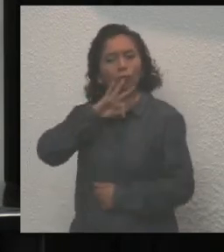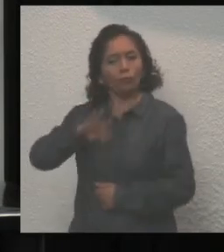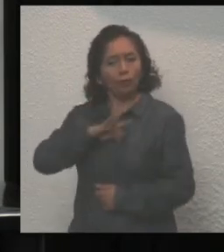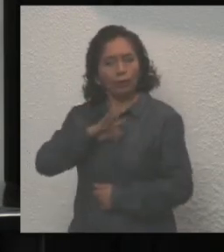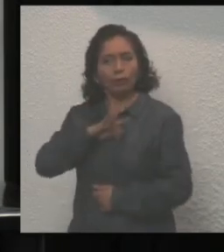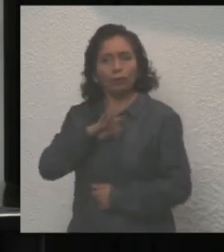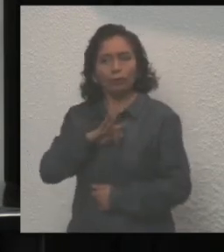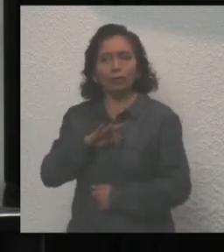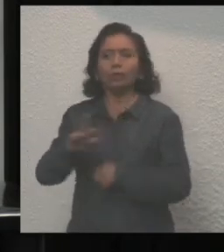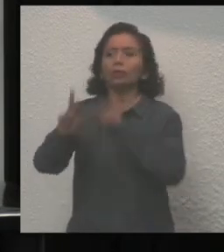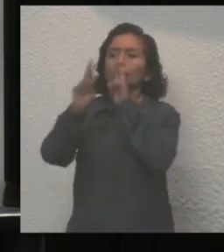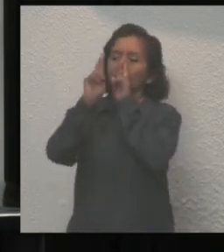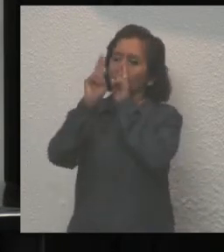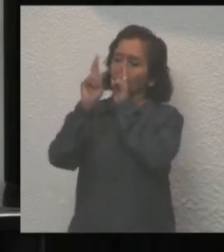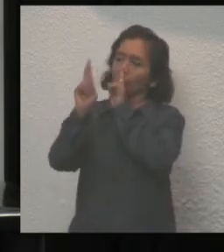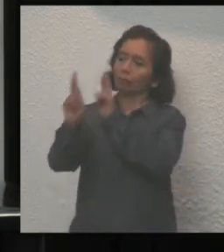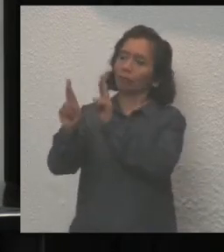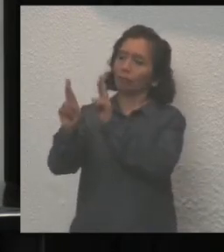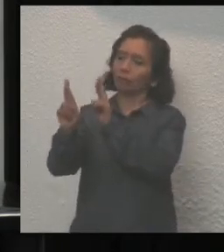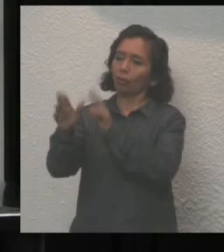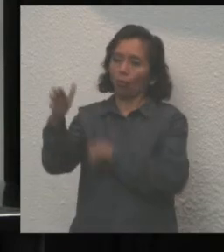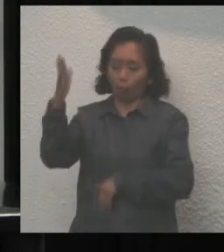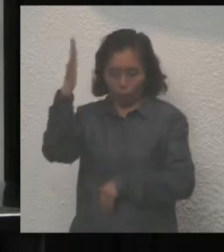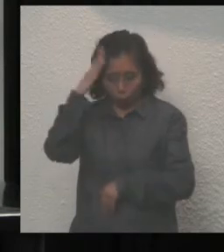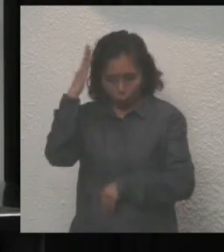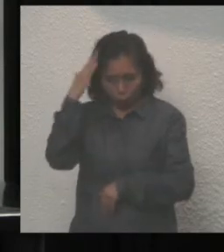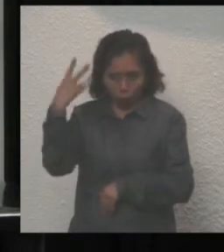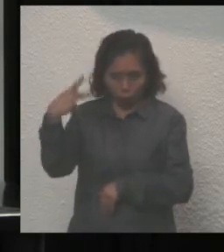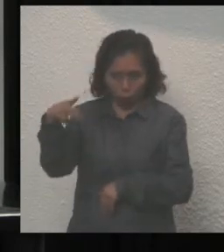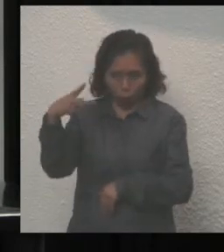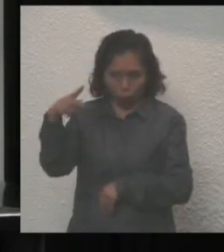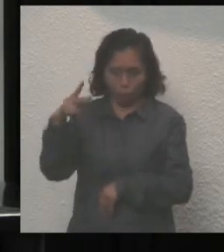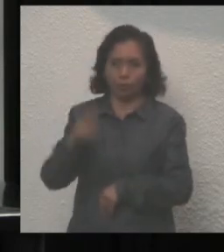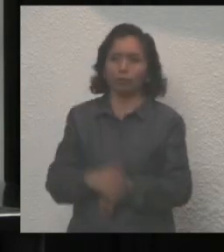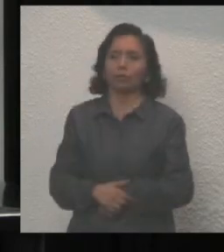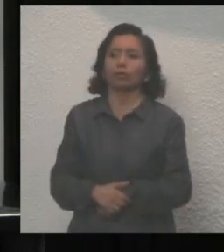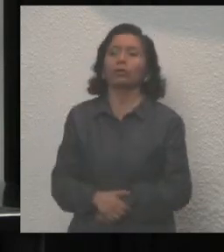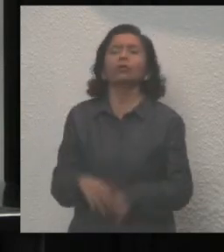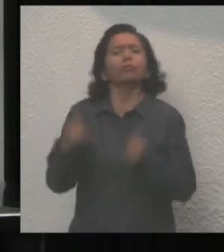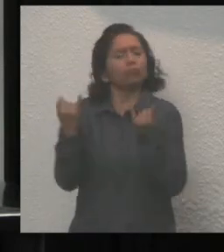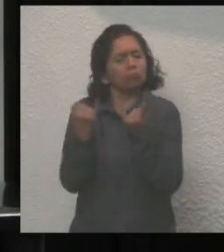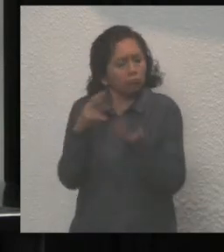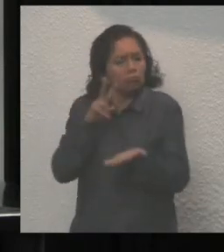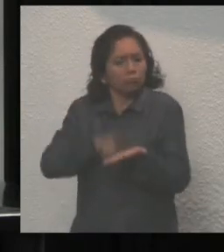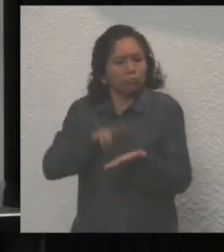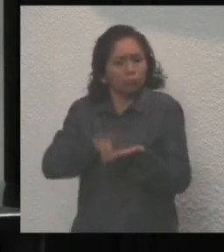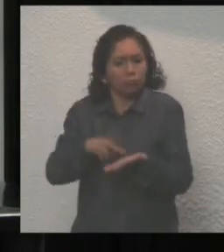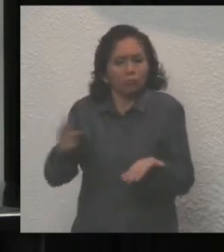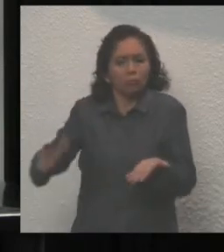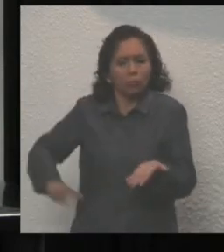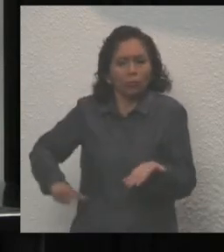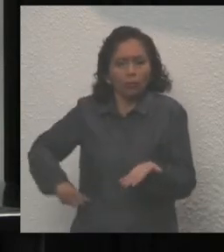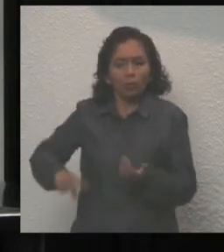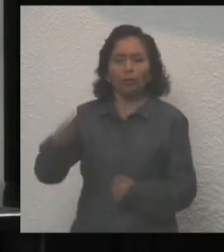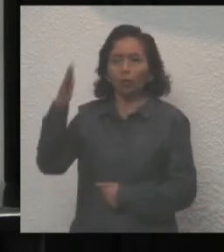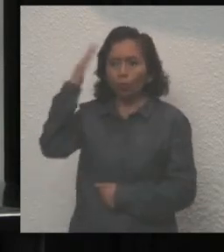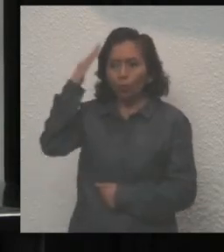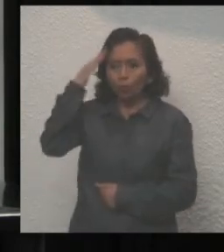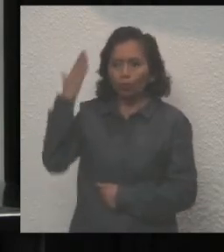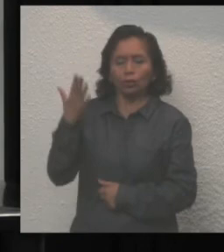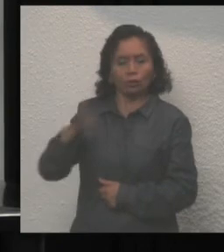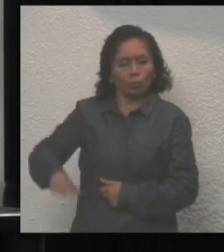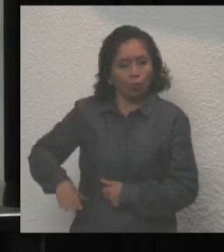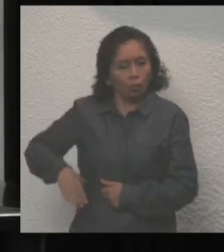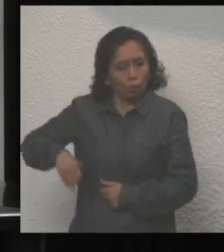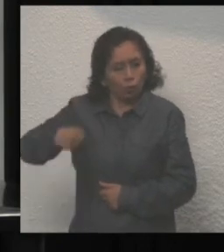y el reconocimiento a su liderazgo. Y es que también se vale, pues gobernar con liderazgo y ahínco,